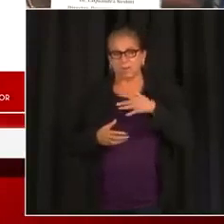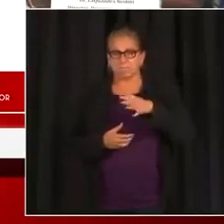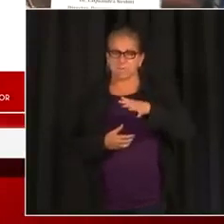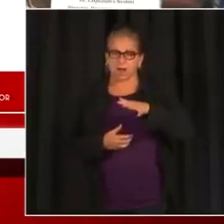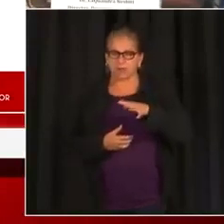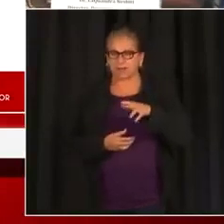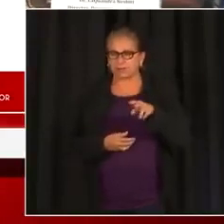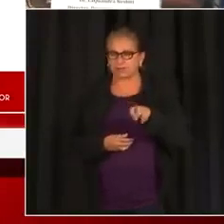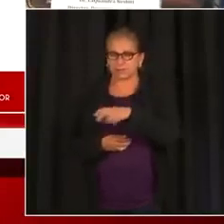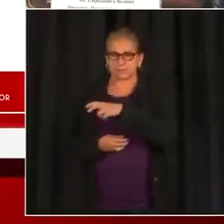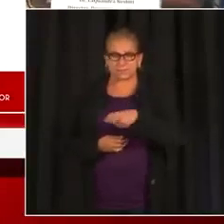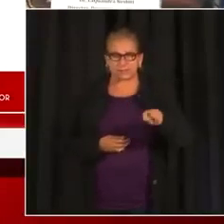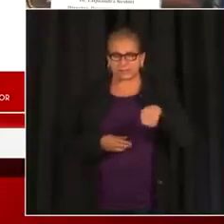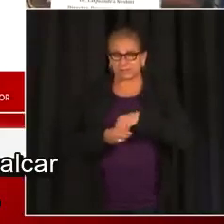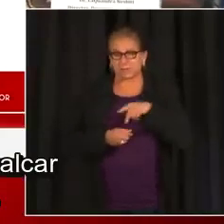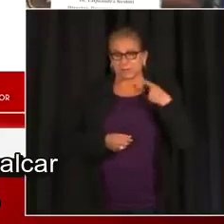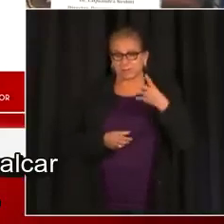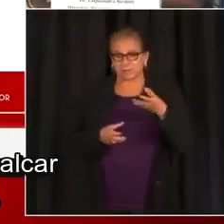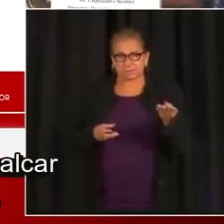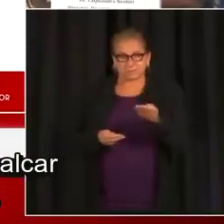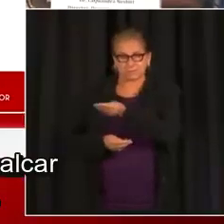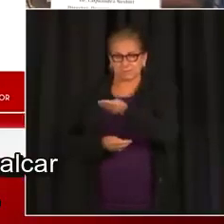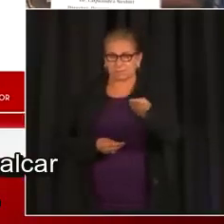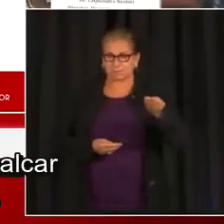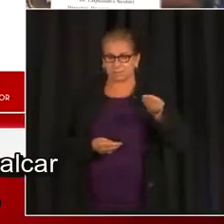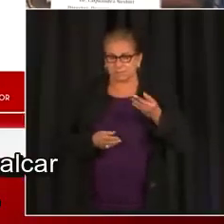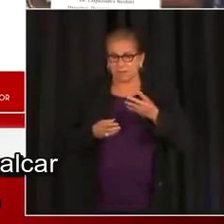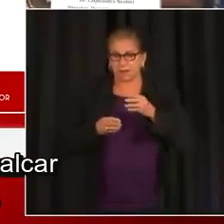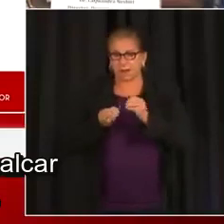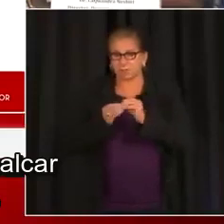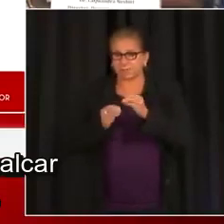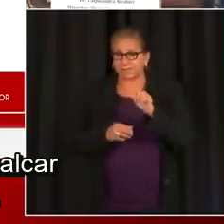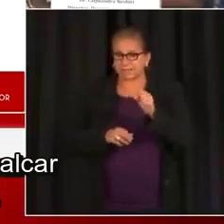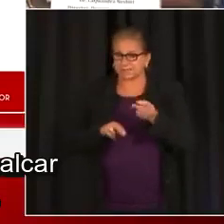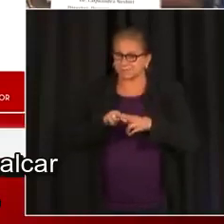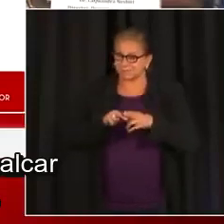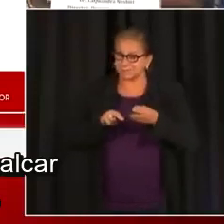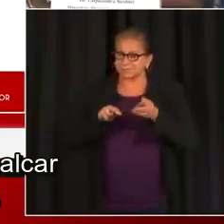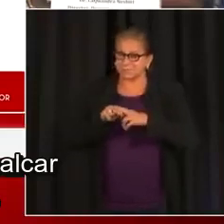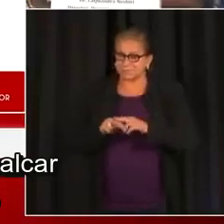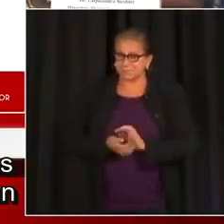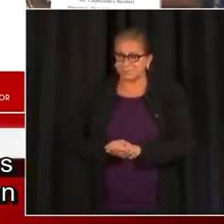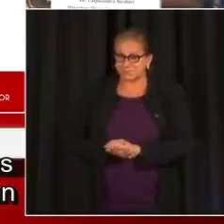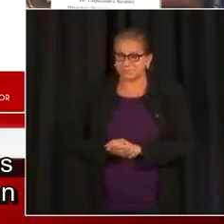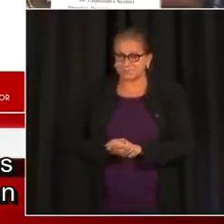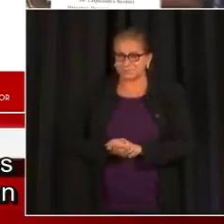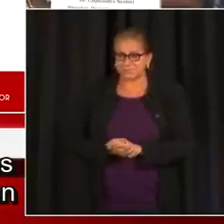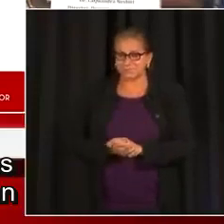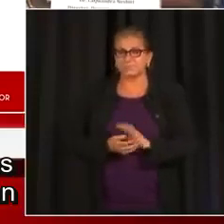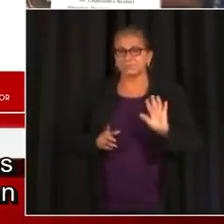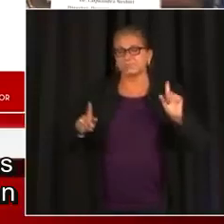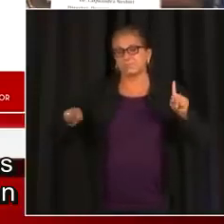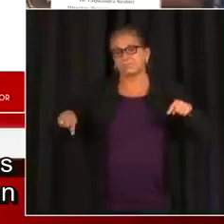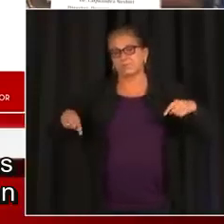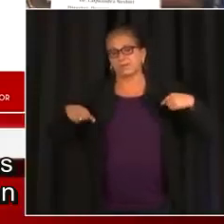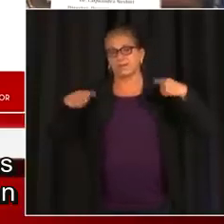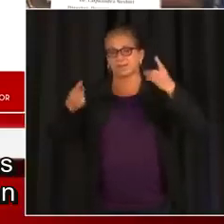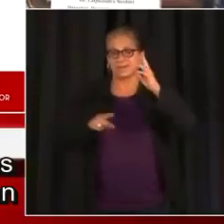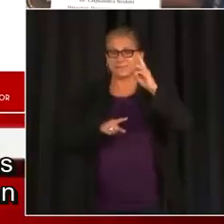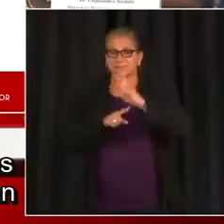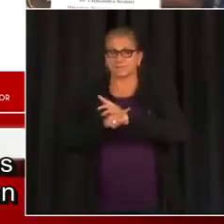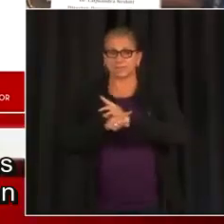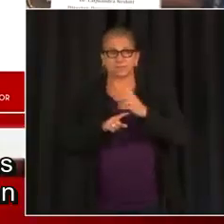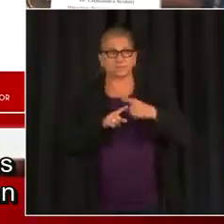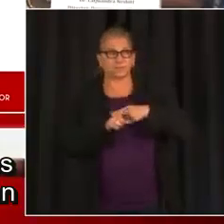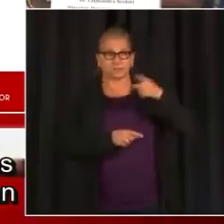en el Distrito de Colombia. Una de las cosas que quiero recalcar es que hace varios meses, aproximadamente seis meses